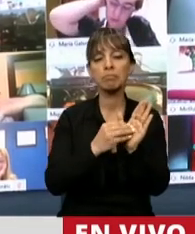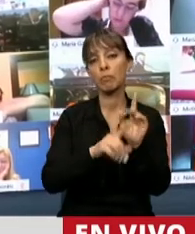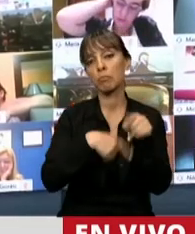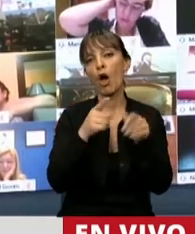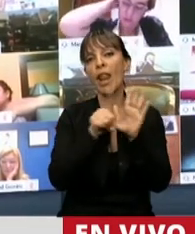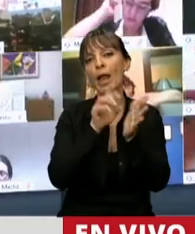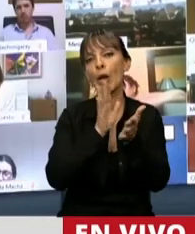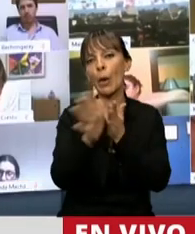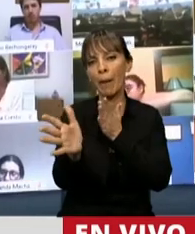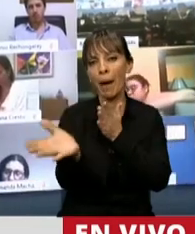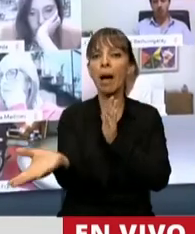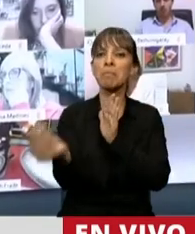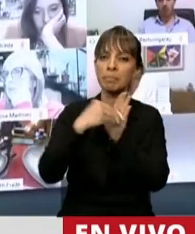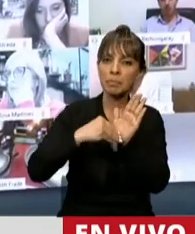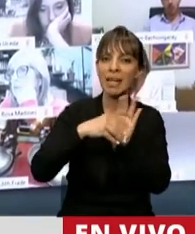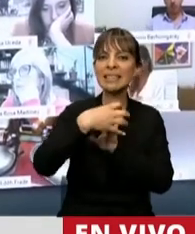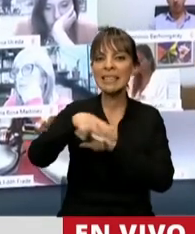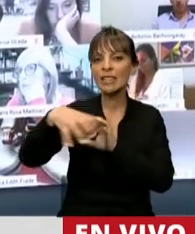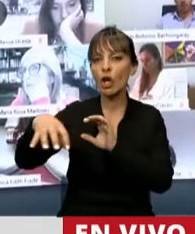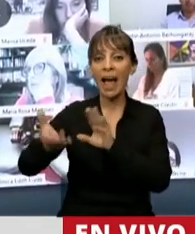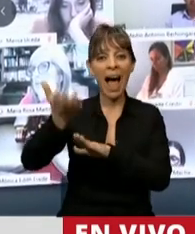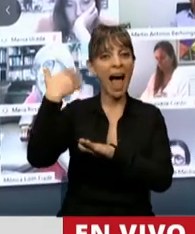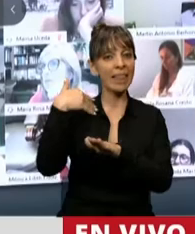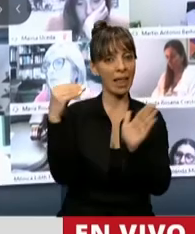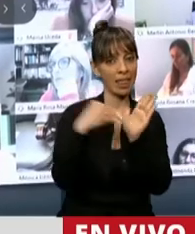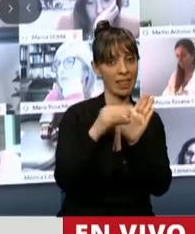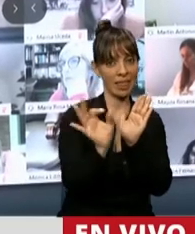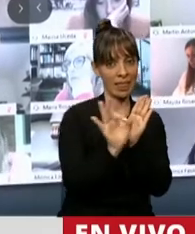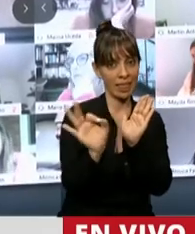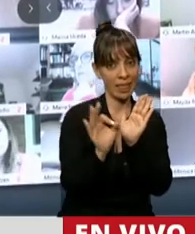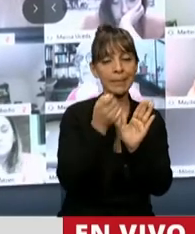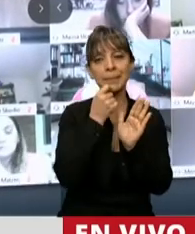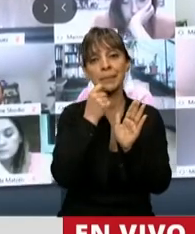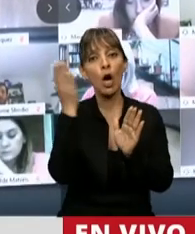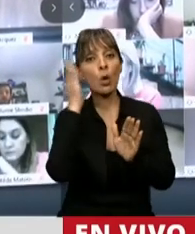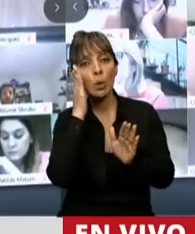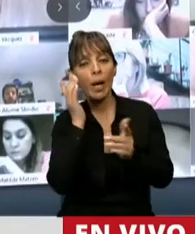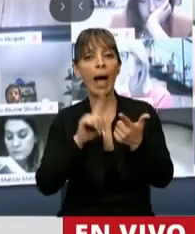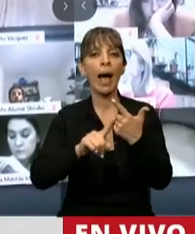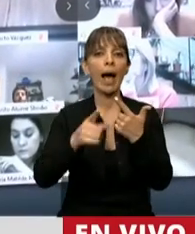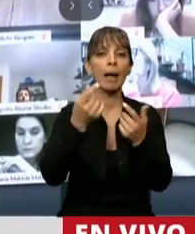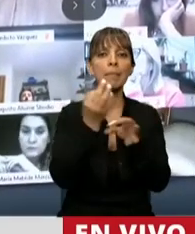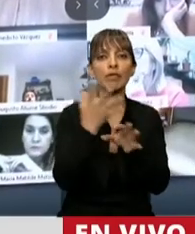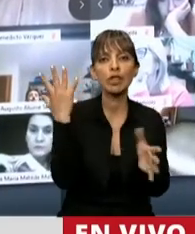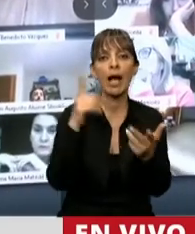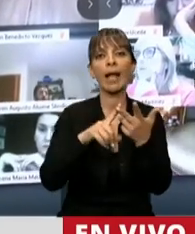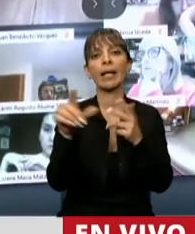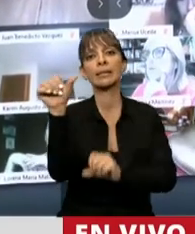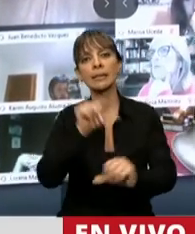sectores que no estaban incorporados... ...como las industrias culturales, servicios profesionales, ciencias...